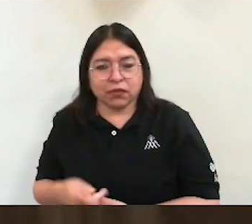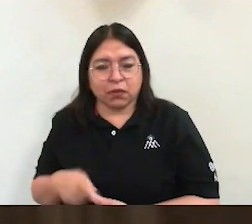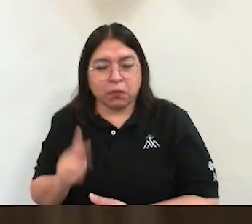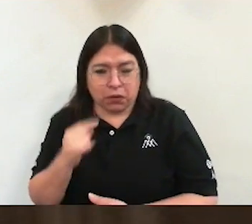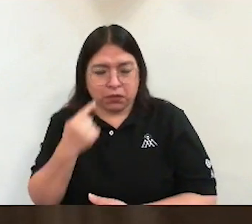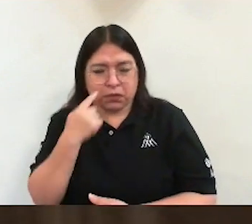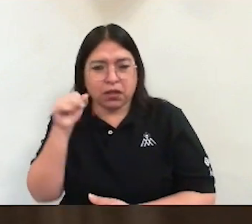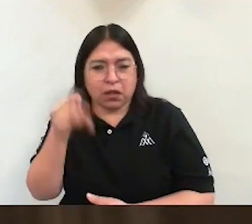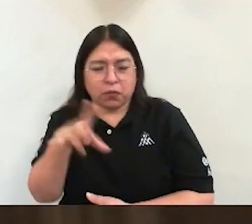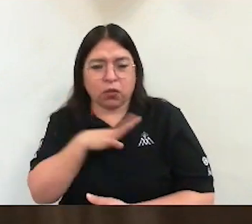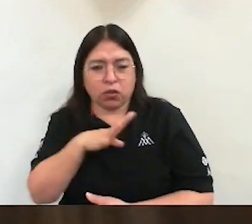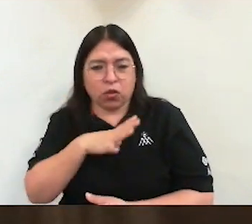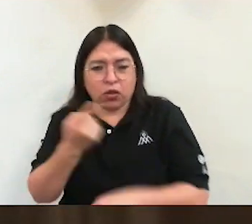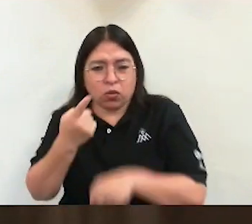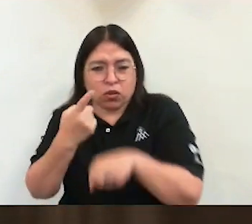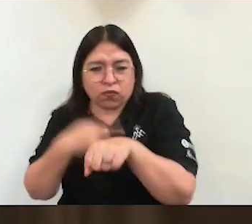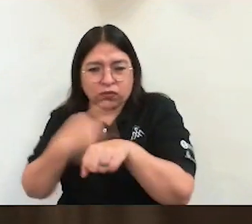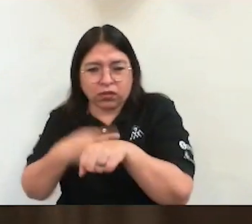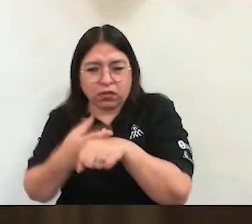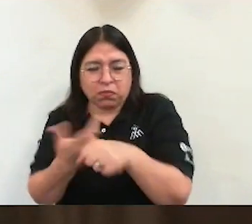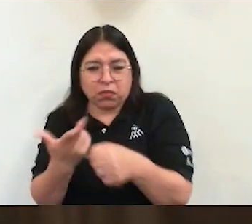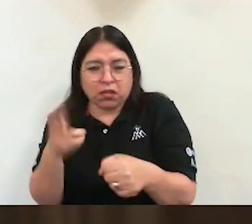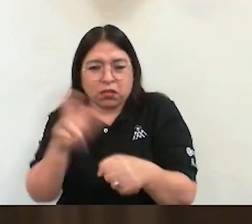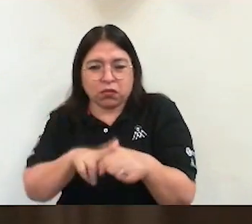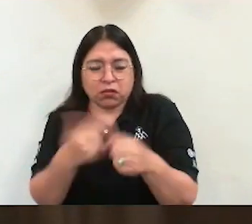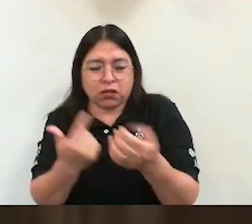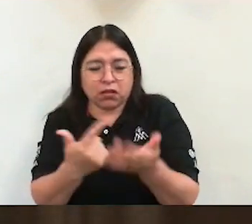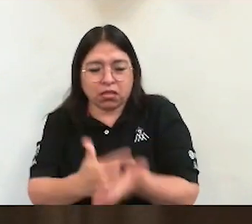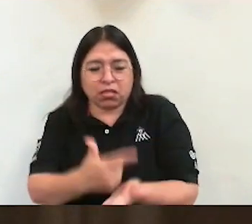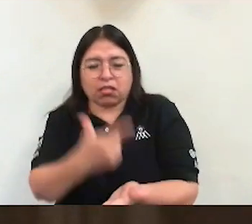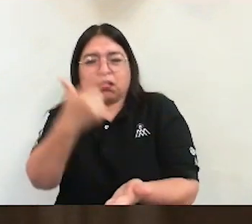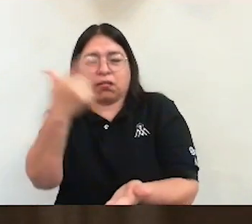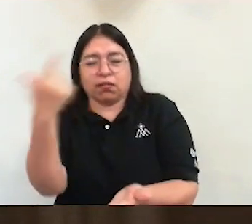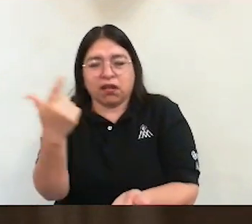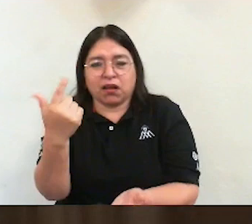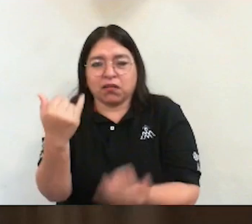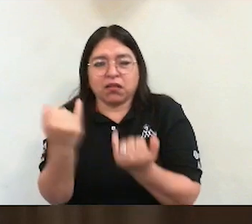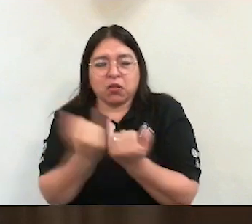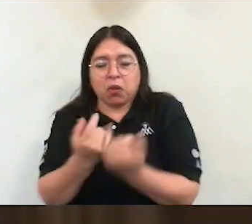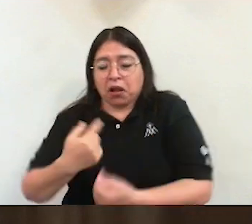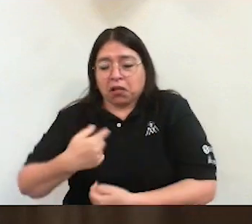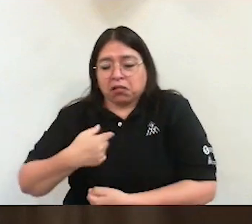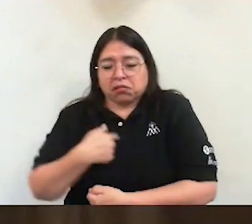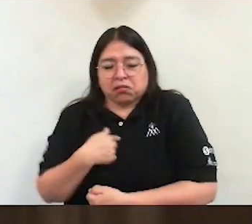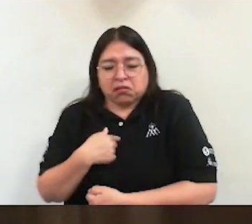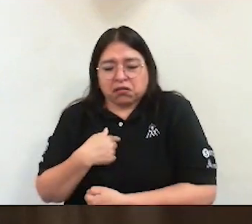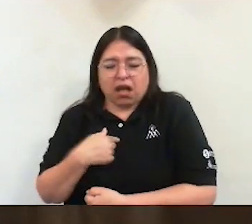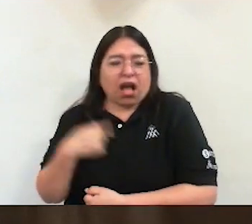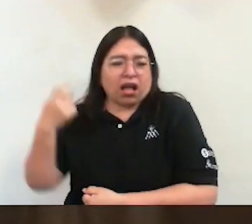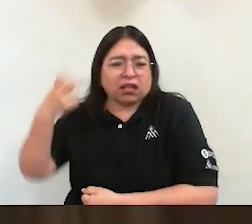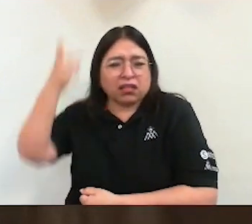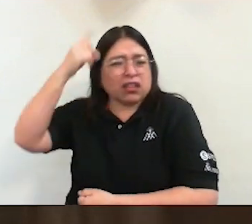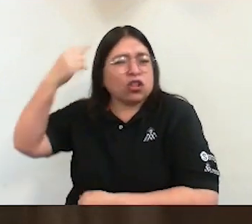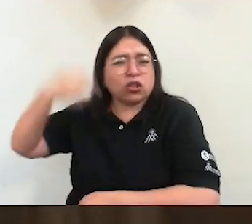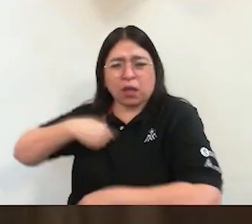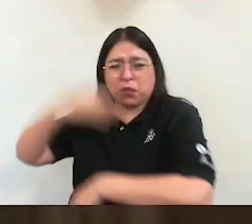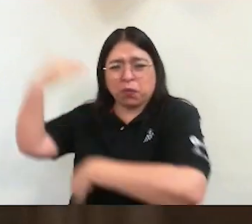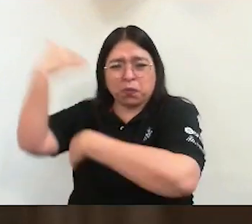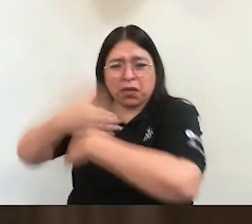enfermedad grave y dolorosa, lo mismo pensar que fue un castigo